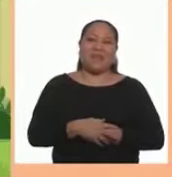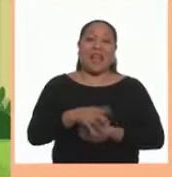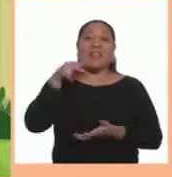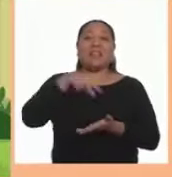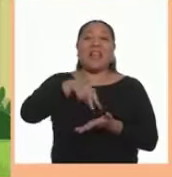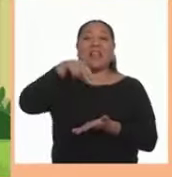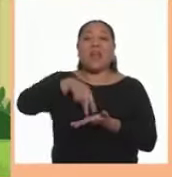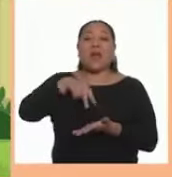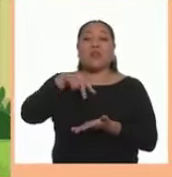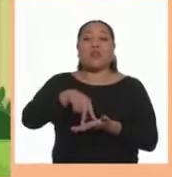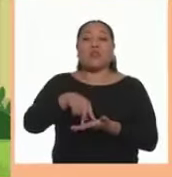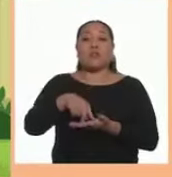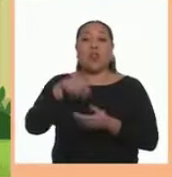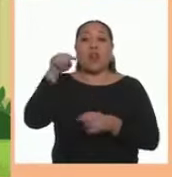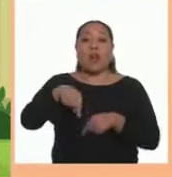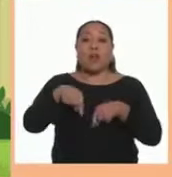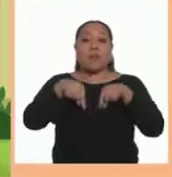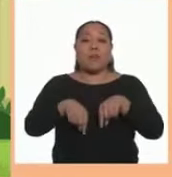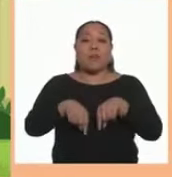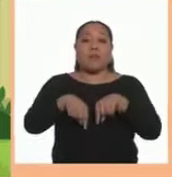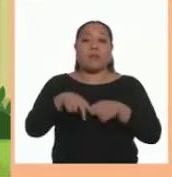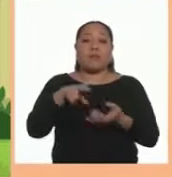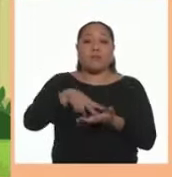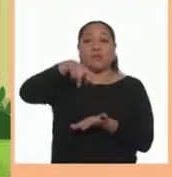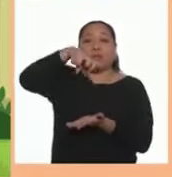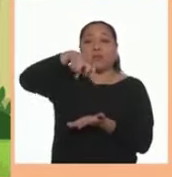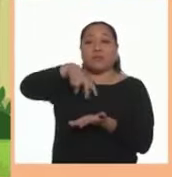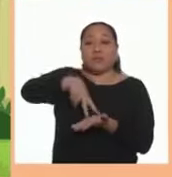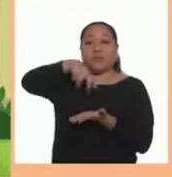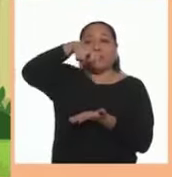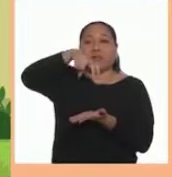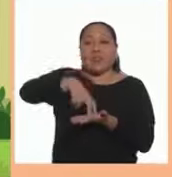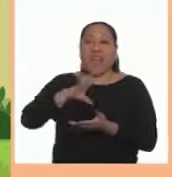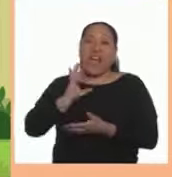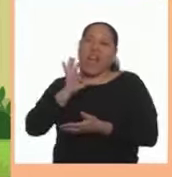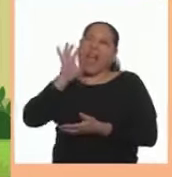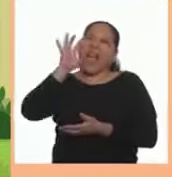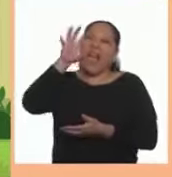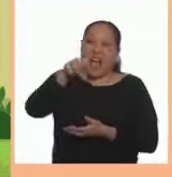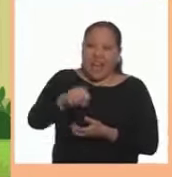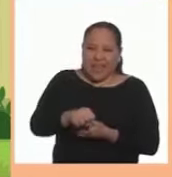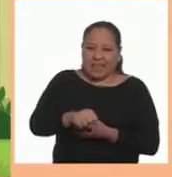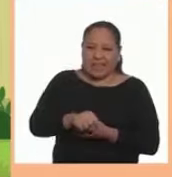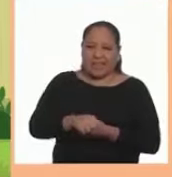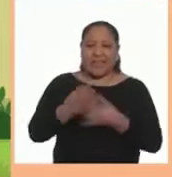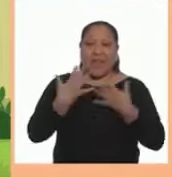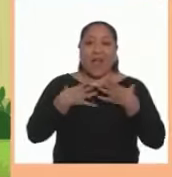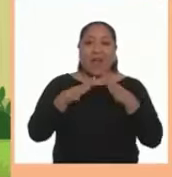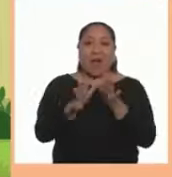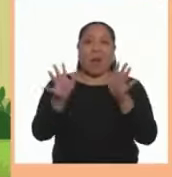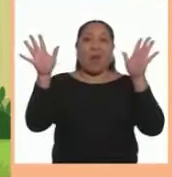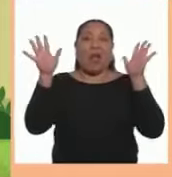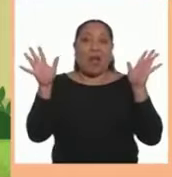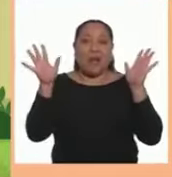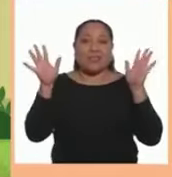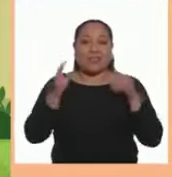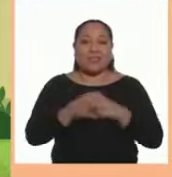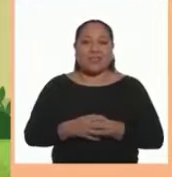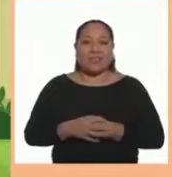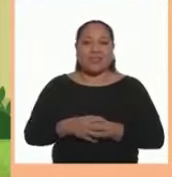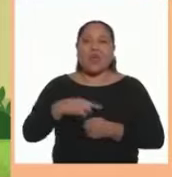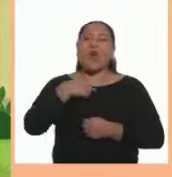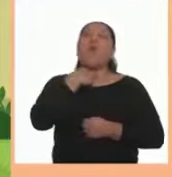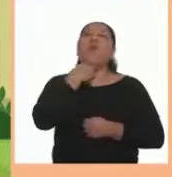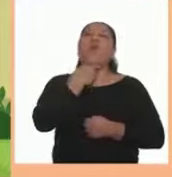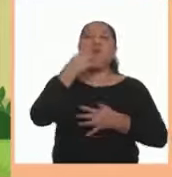¡Vamos! Saltamos con las piernas recogidas Rugido de jaguar Abrimos los